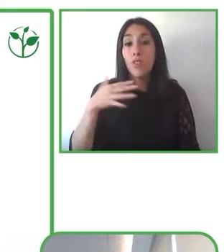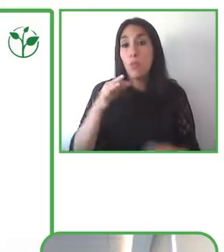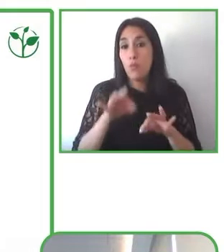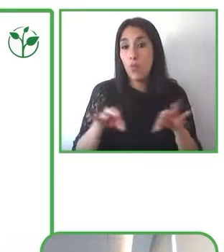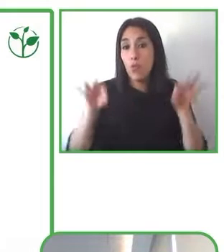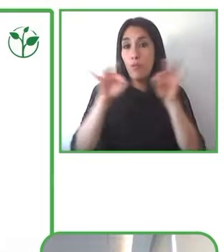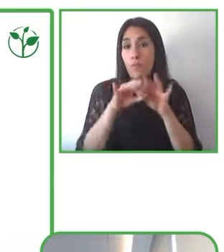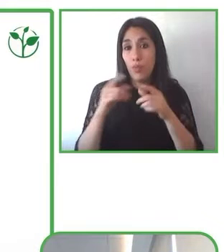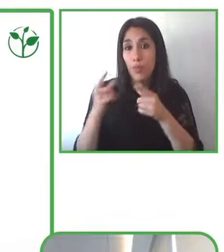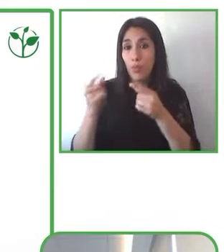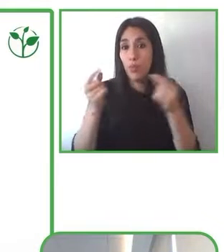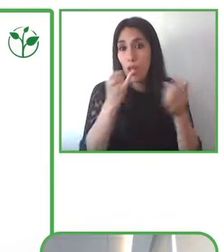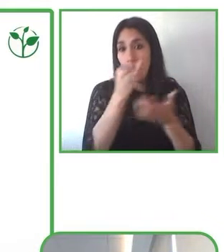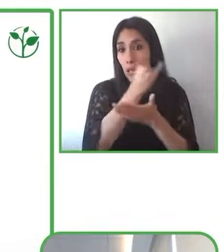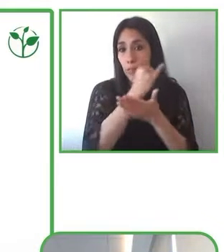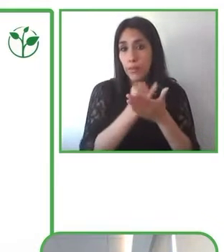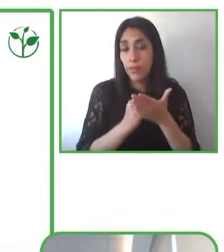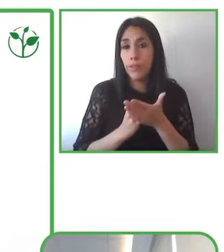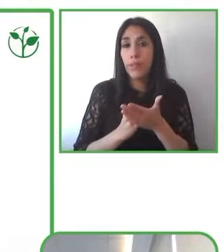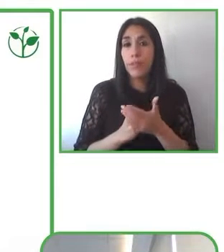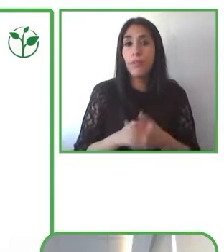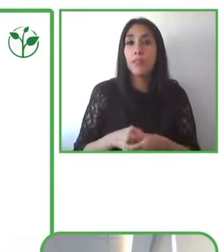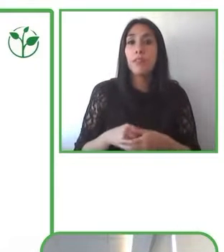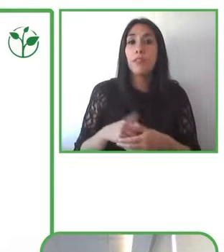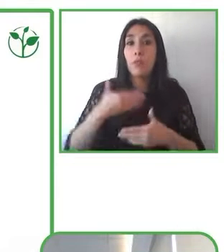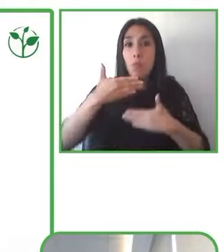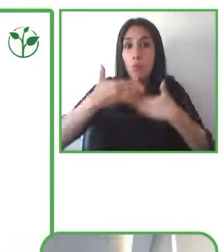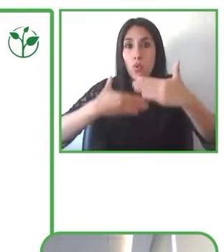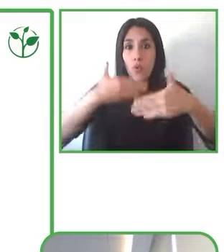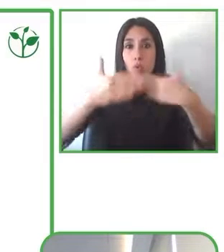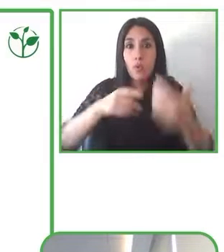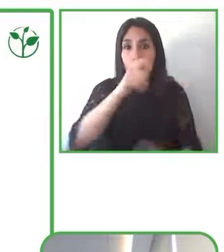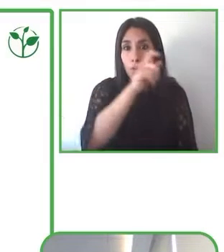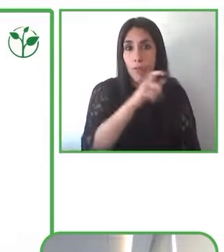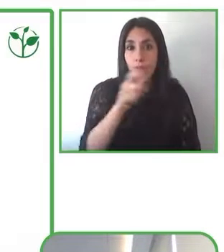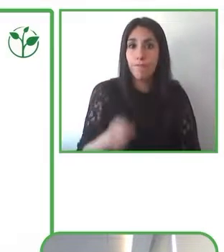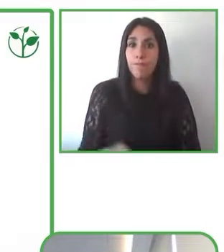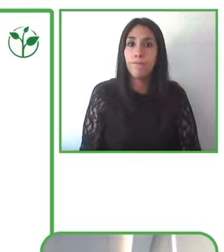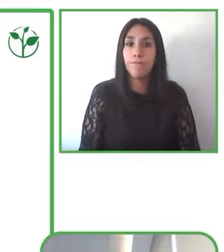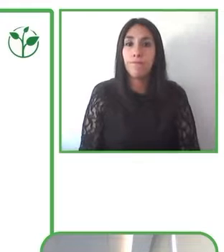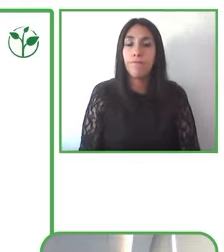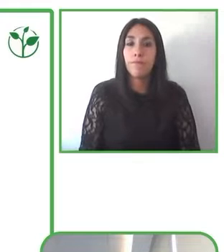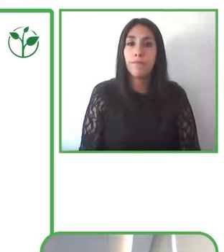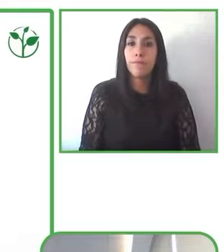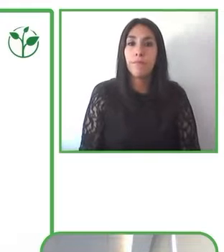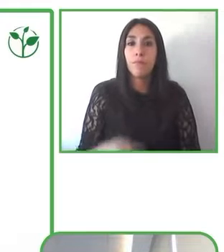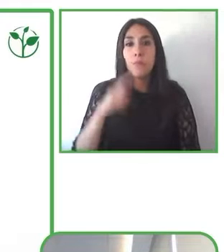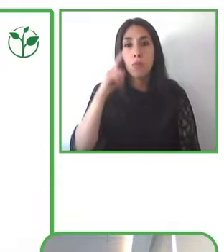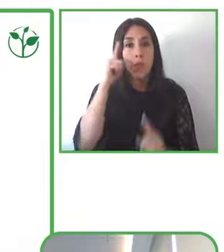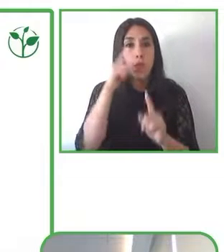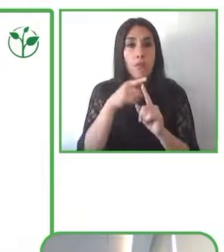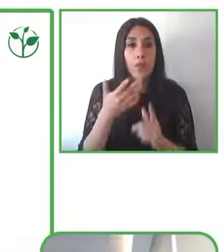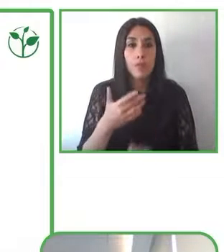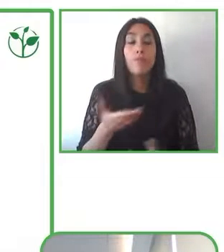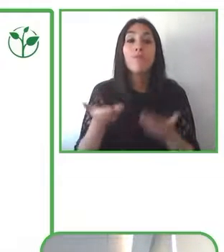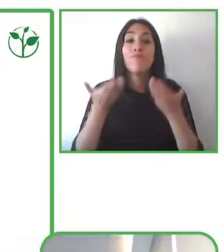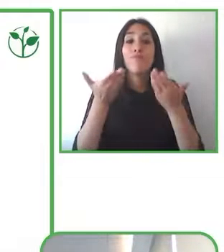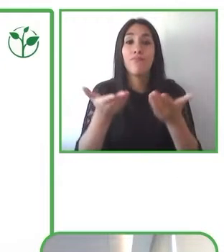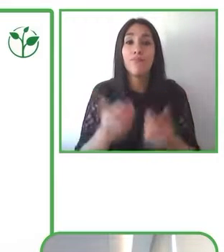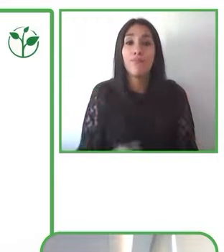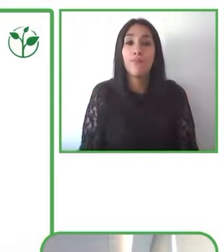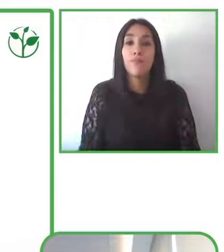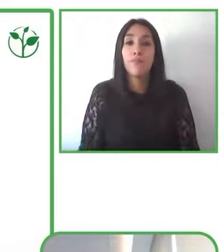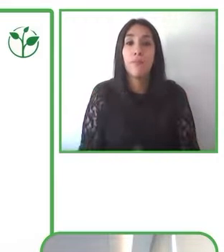todos esa ha sido nuestra esencia y entregar estudiar e influir ha sido